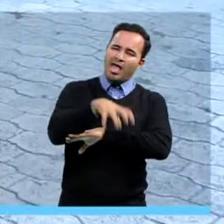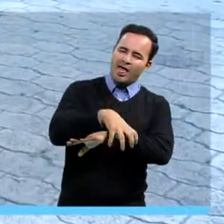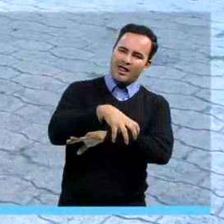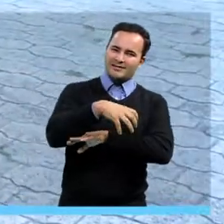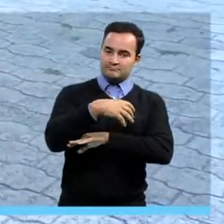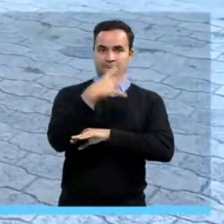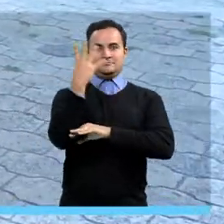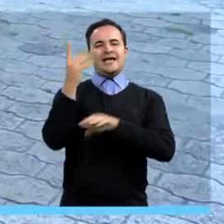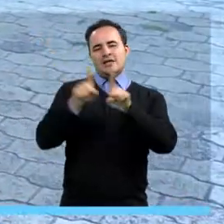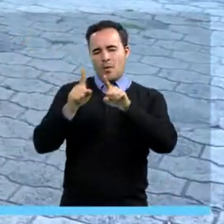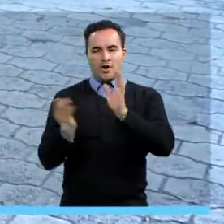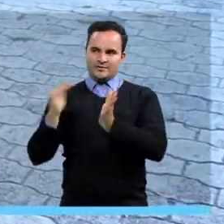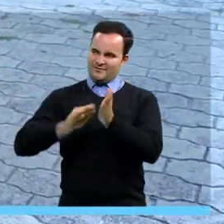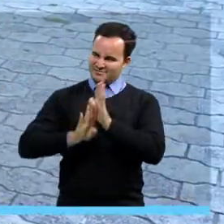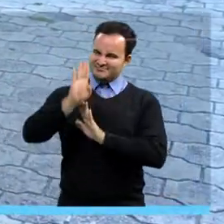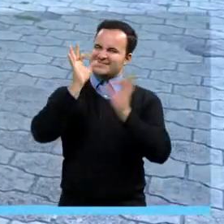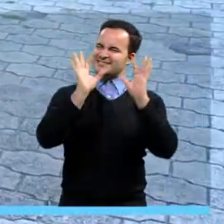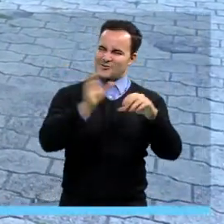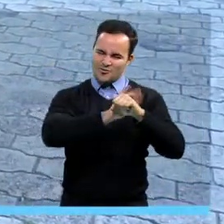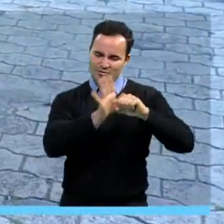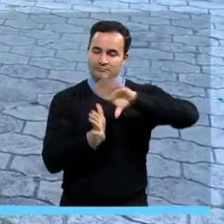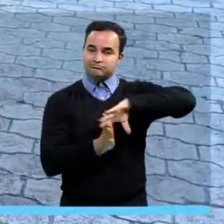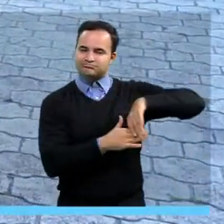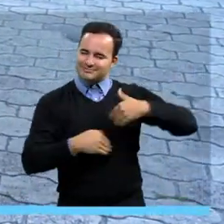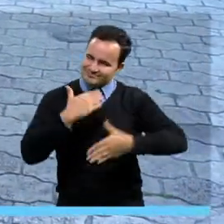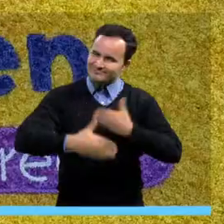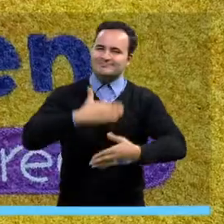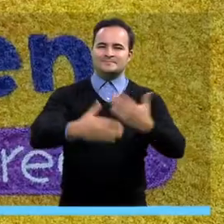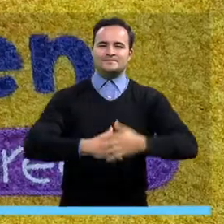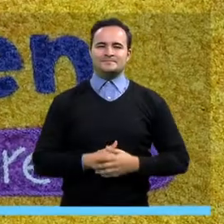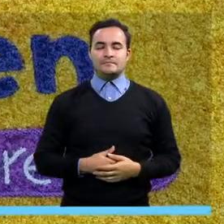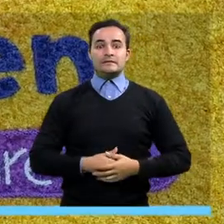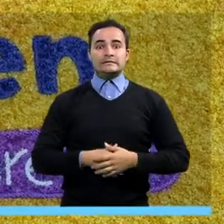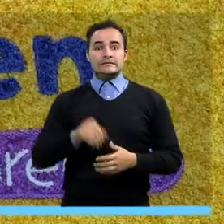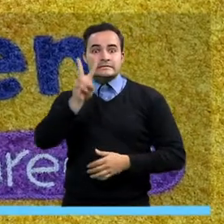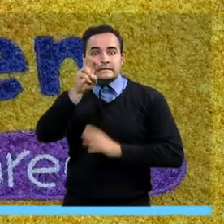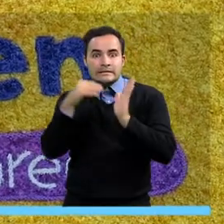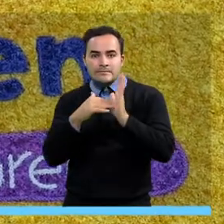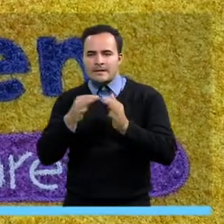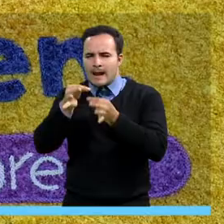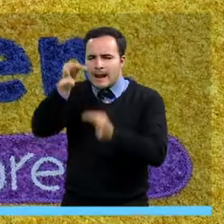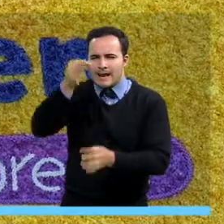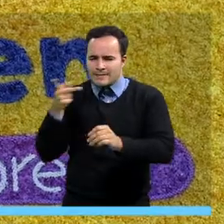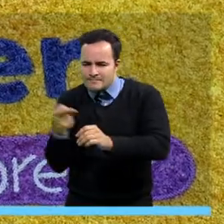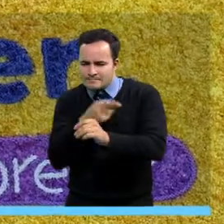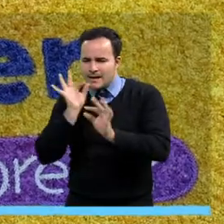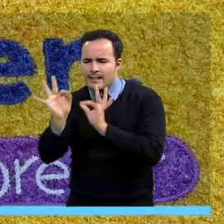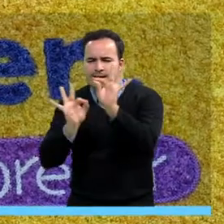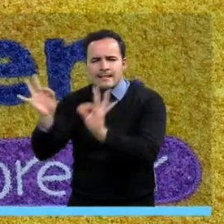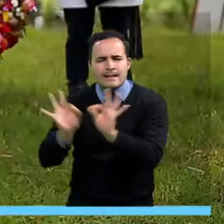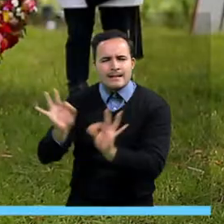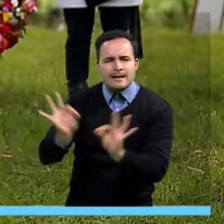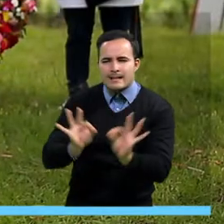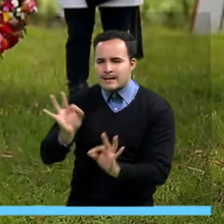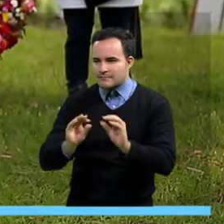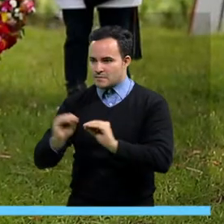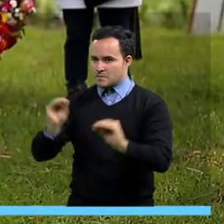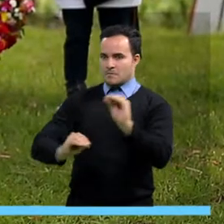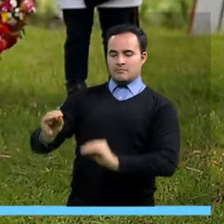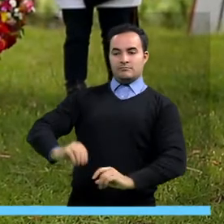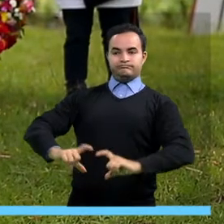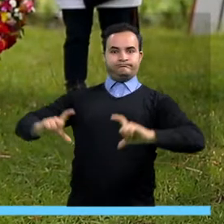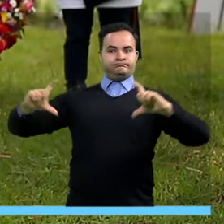Volveremos a florecer después de esta pandemia. Fueron 7.000 tallos de flores utilizados para armar las